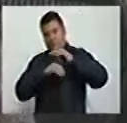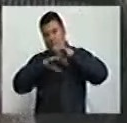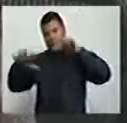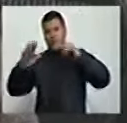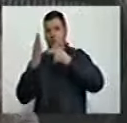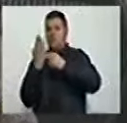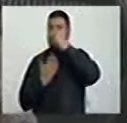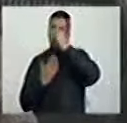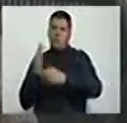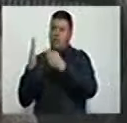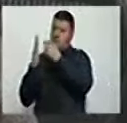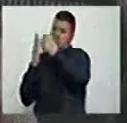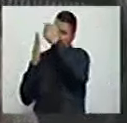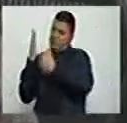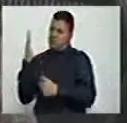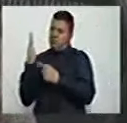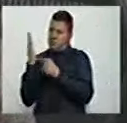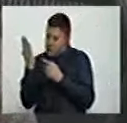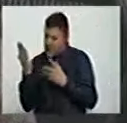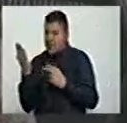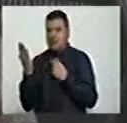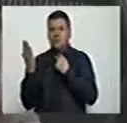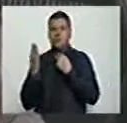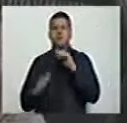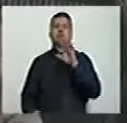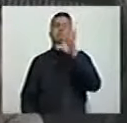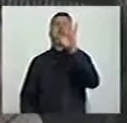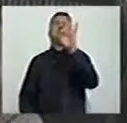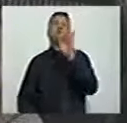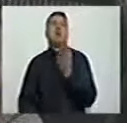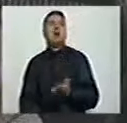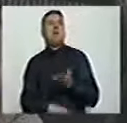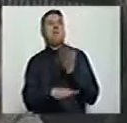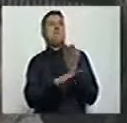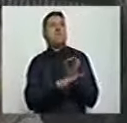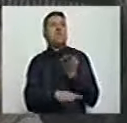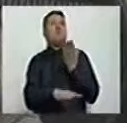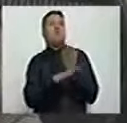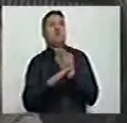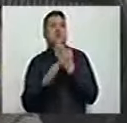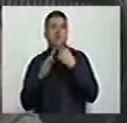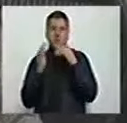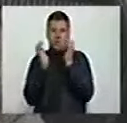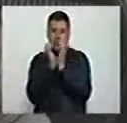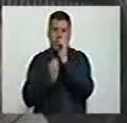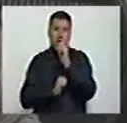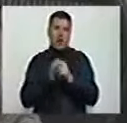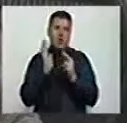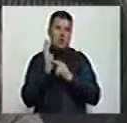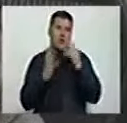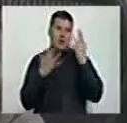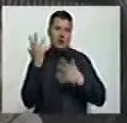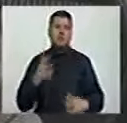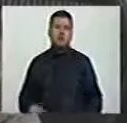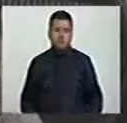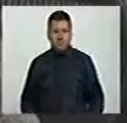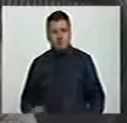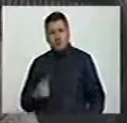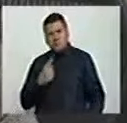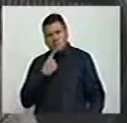documento las 50 propuestas de política antidroga de mayo de 2015 que se